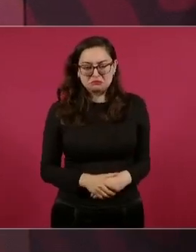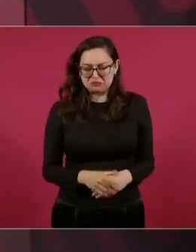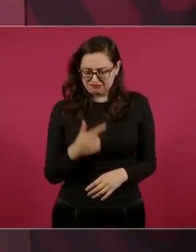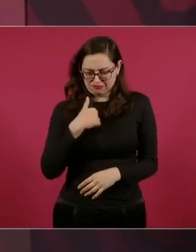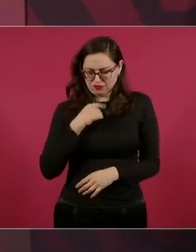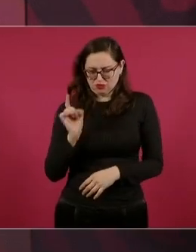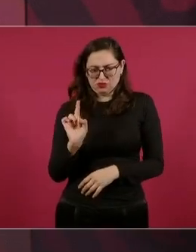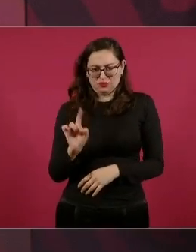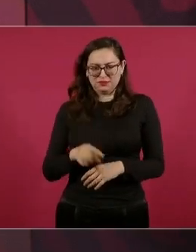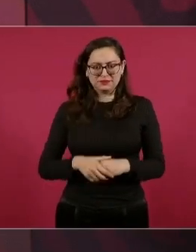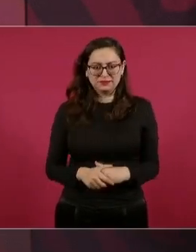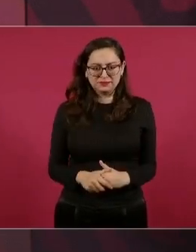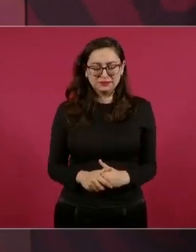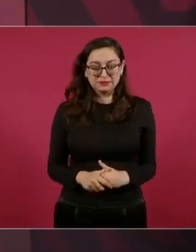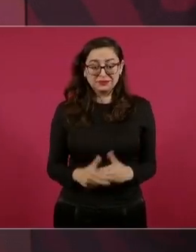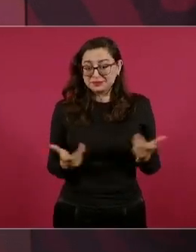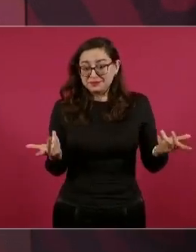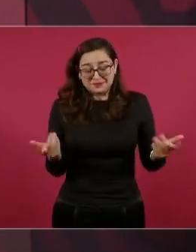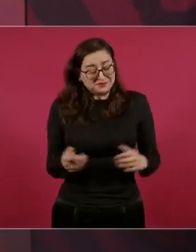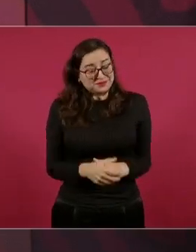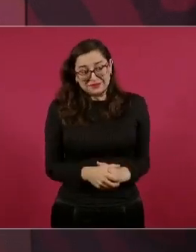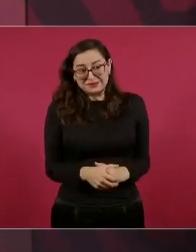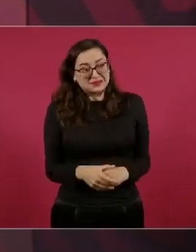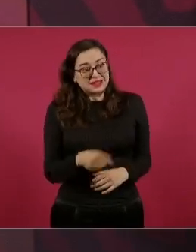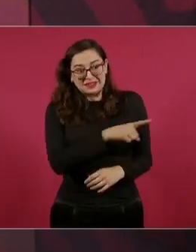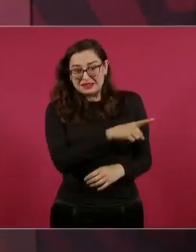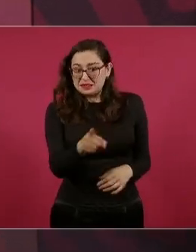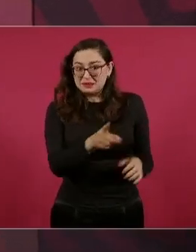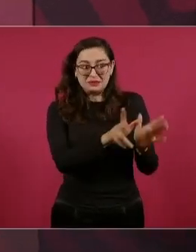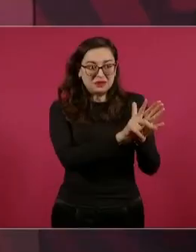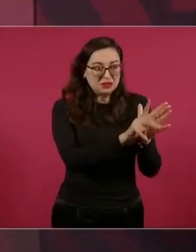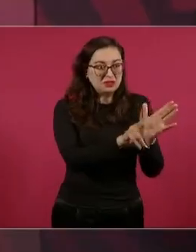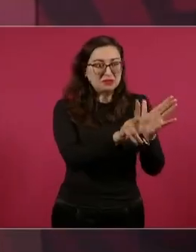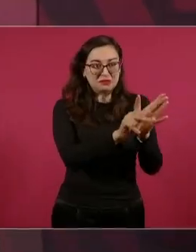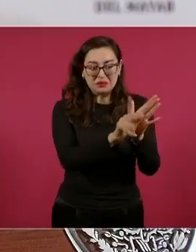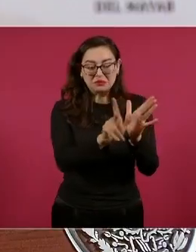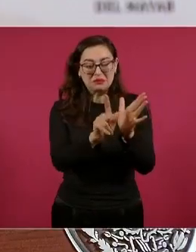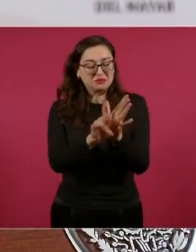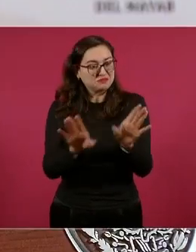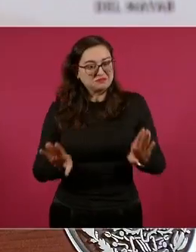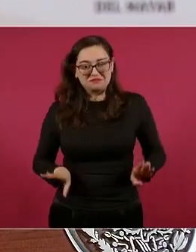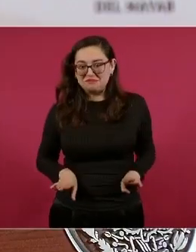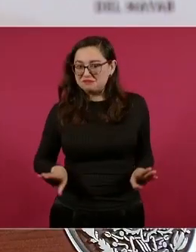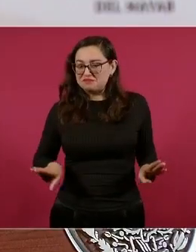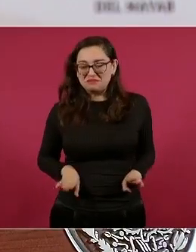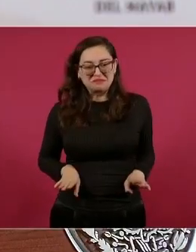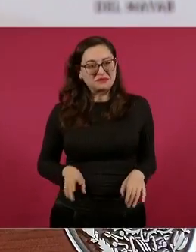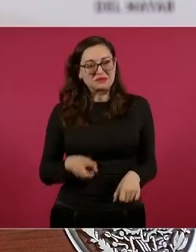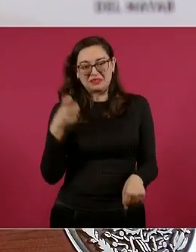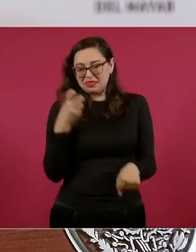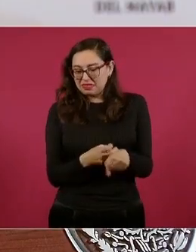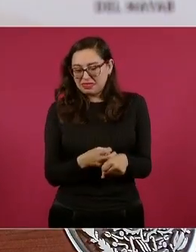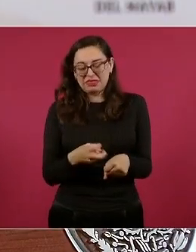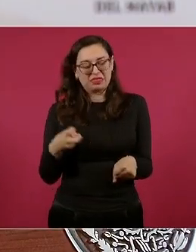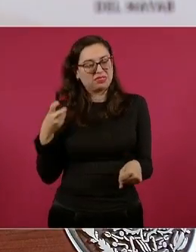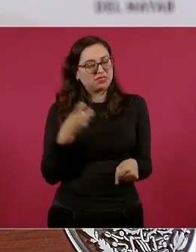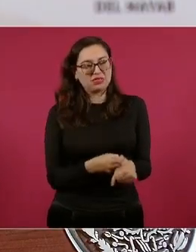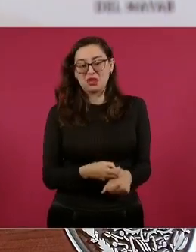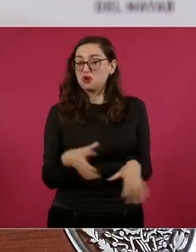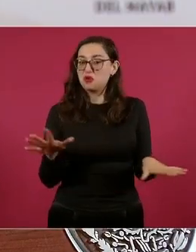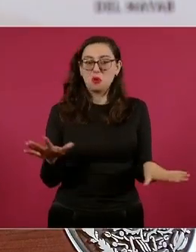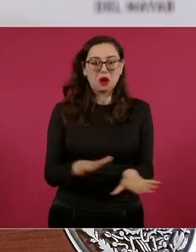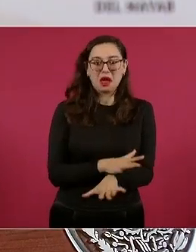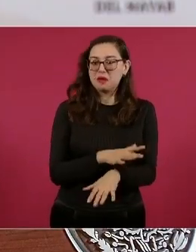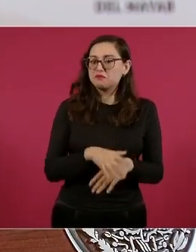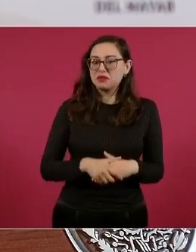por más que les hacemos recomendaciones,